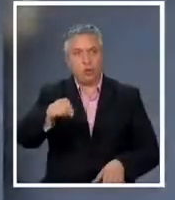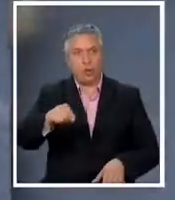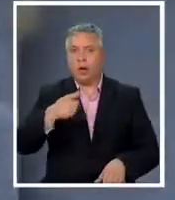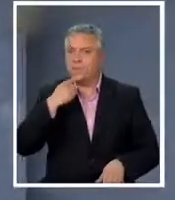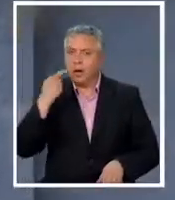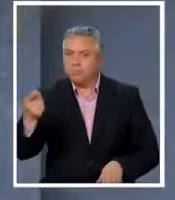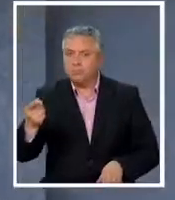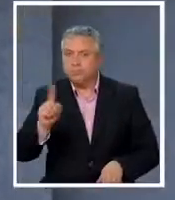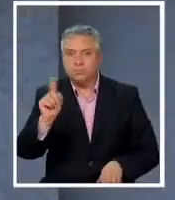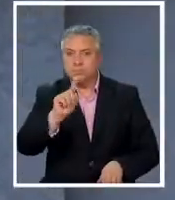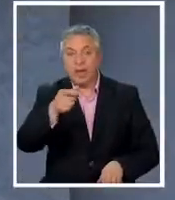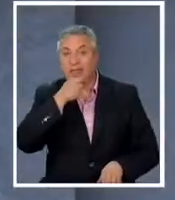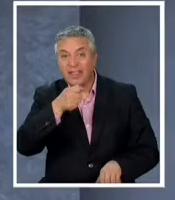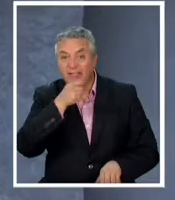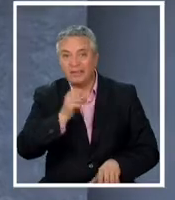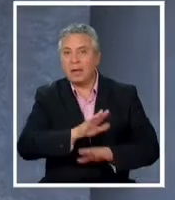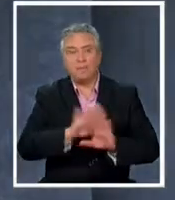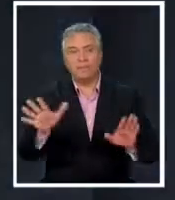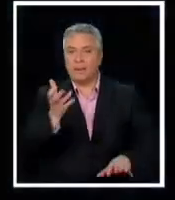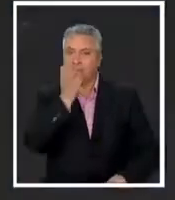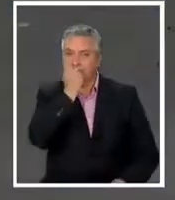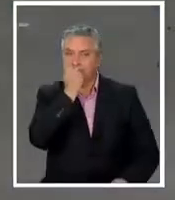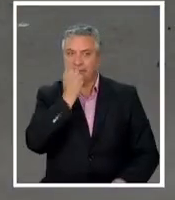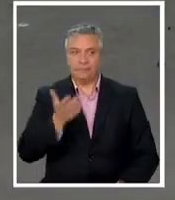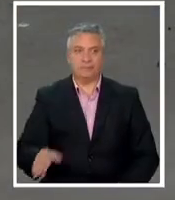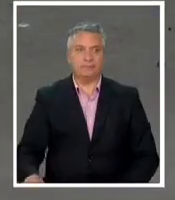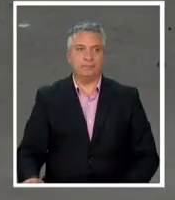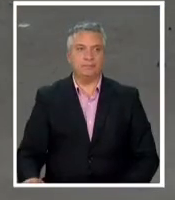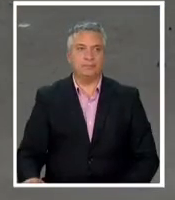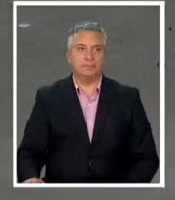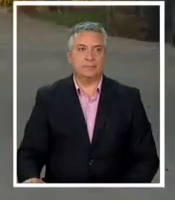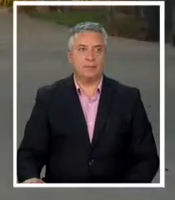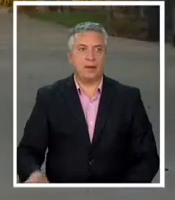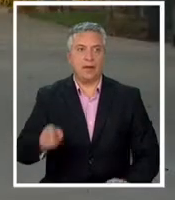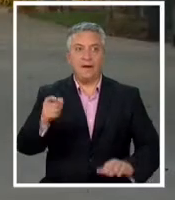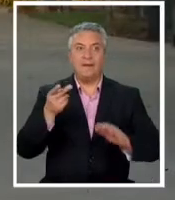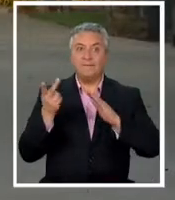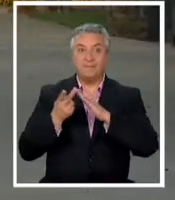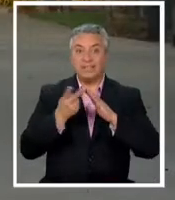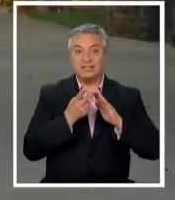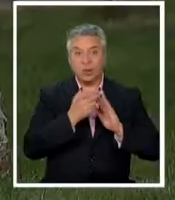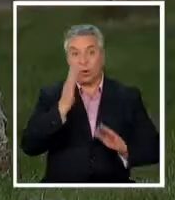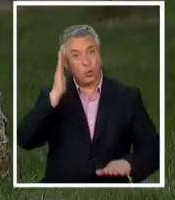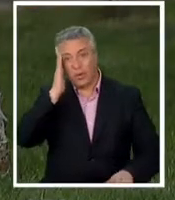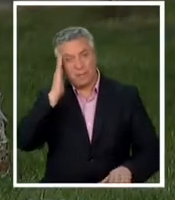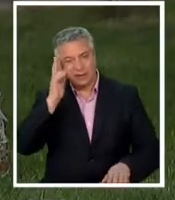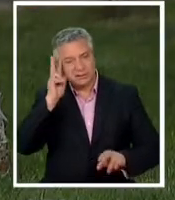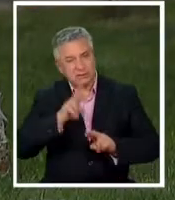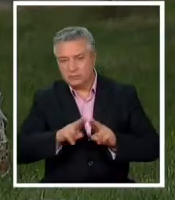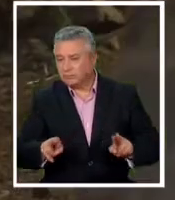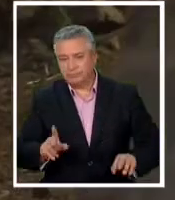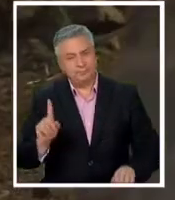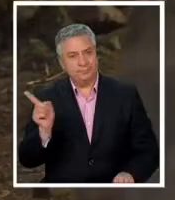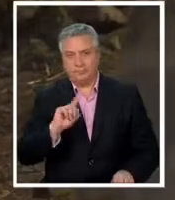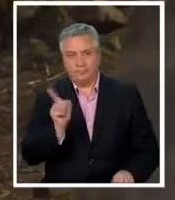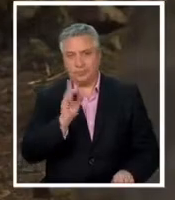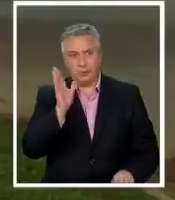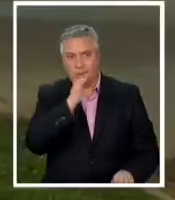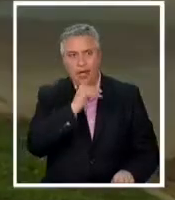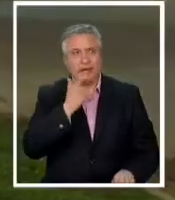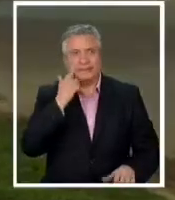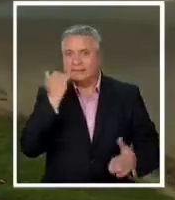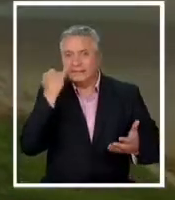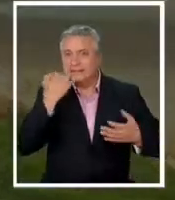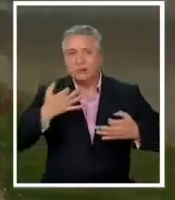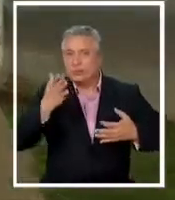declinaron dar una entrevista al respecto vecinos que ya no duermen tranquilos inquietos por la inseguridad que